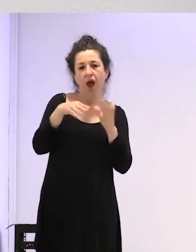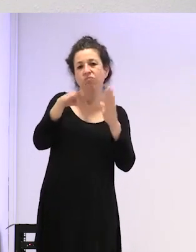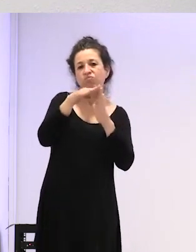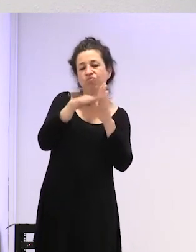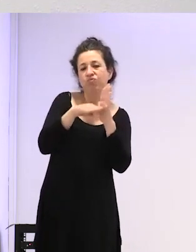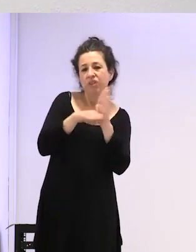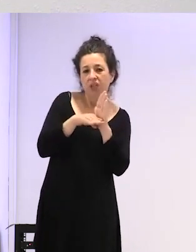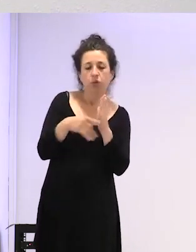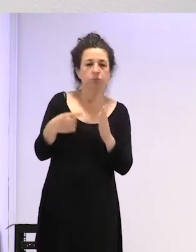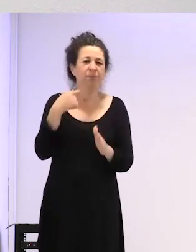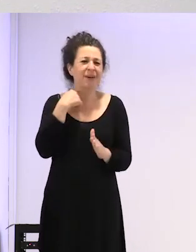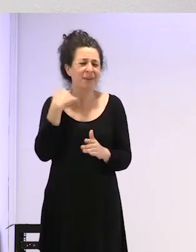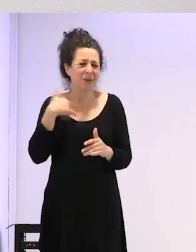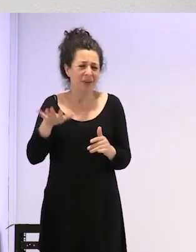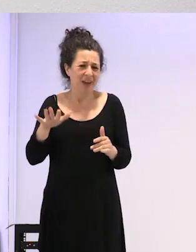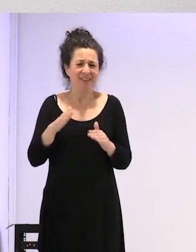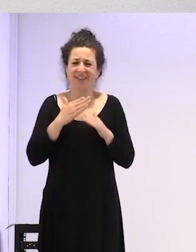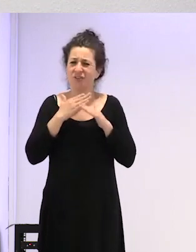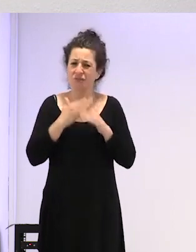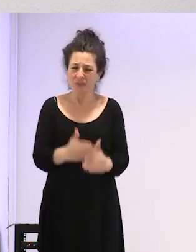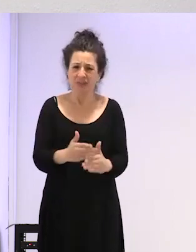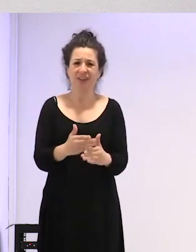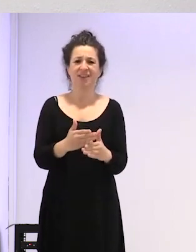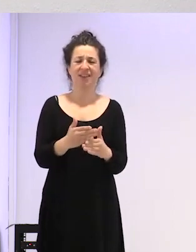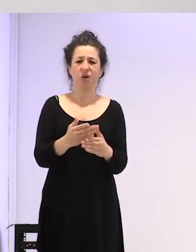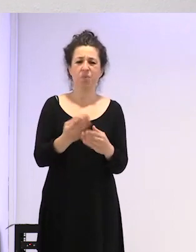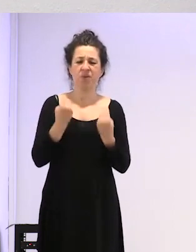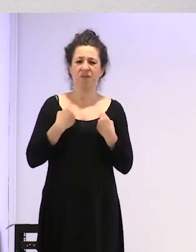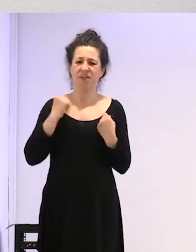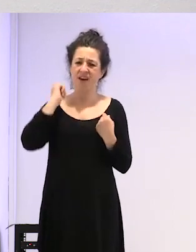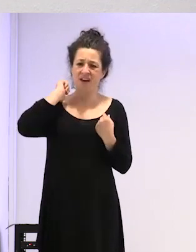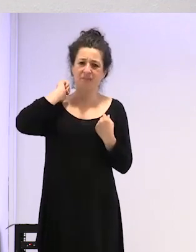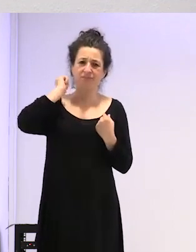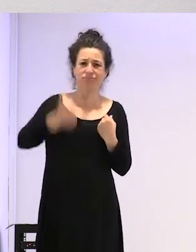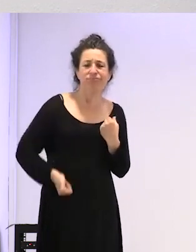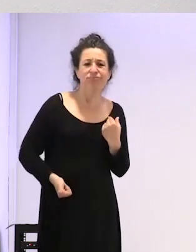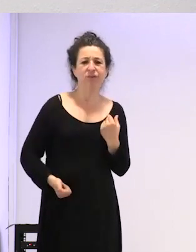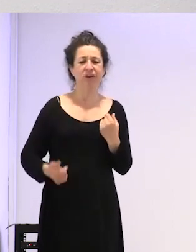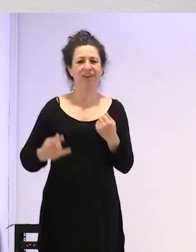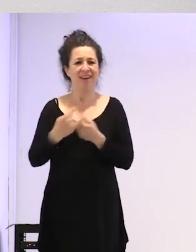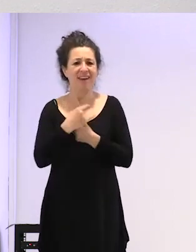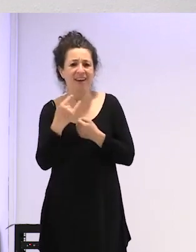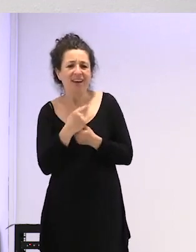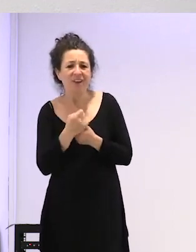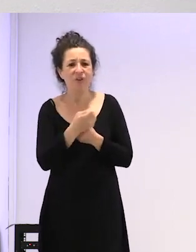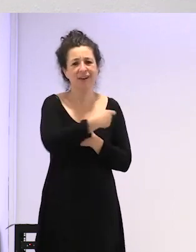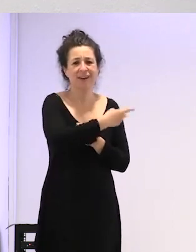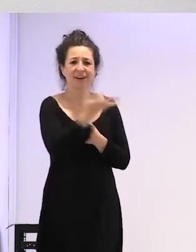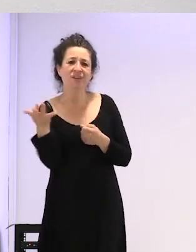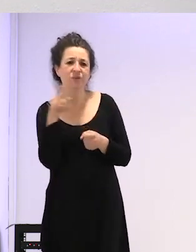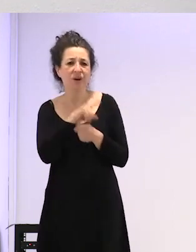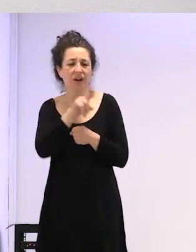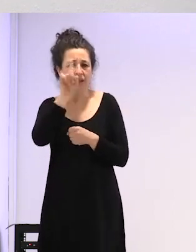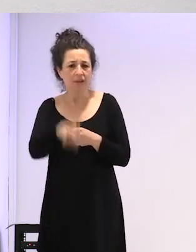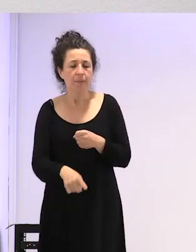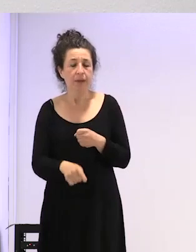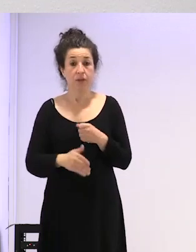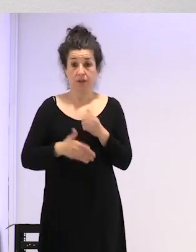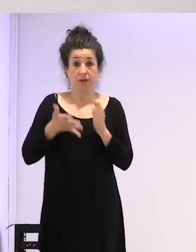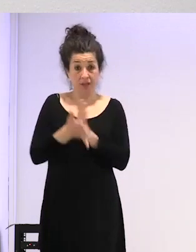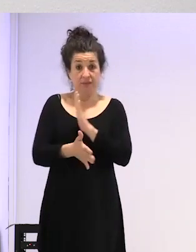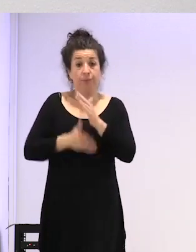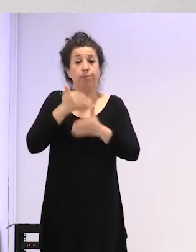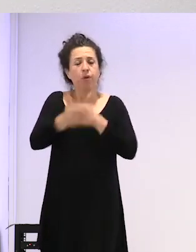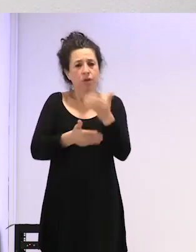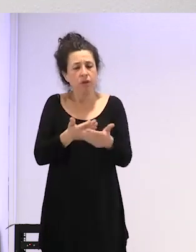me he engañado toda la vida y he engañado a los demás a los que son procesos como muy complejos ¿no? y aceptarse